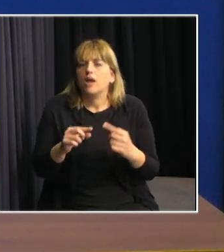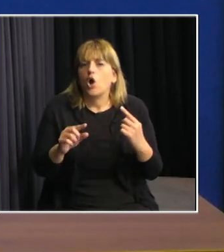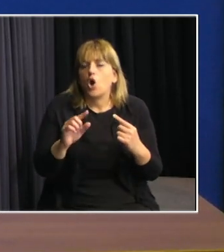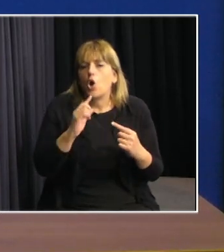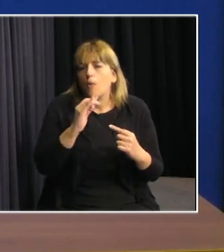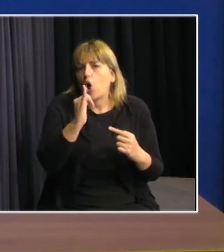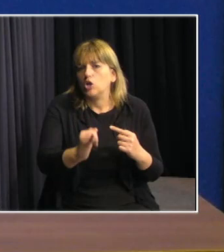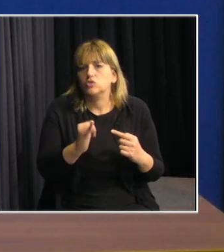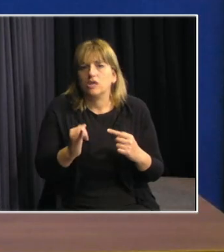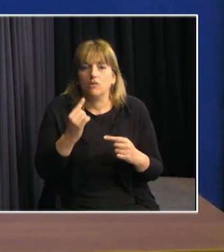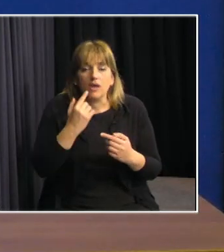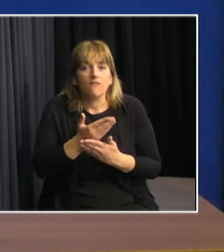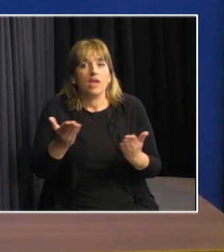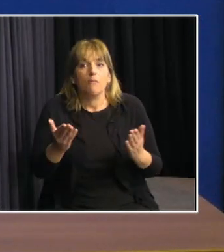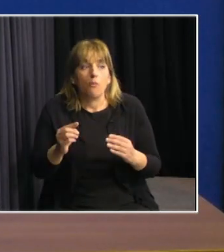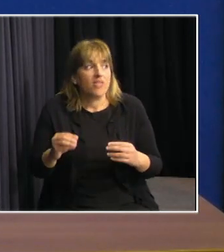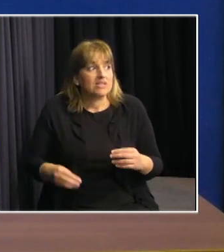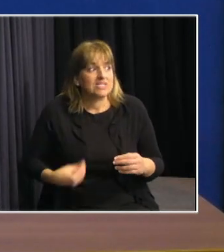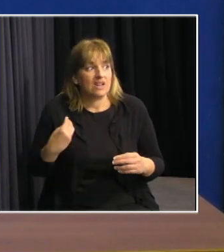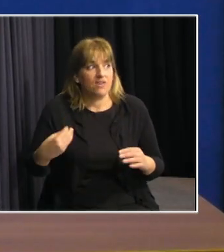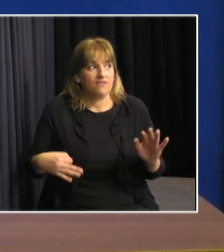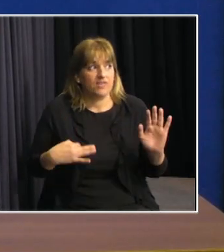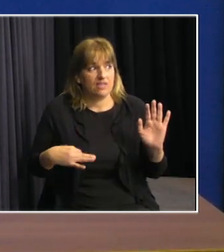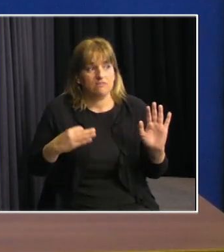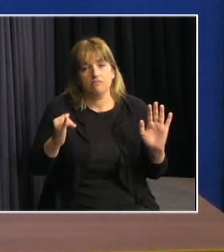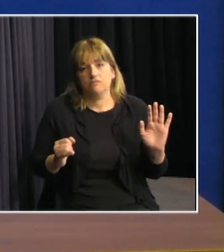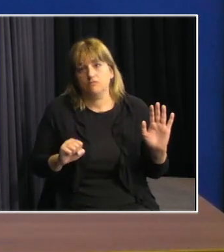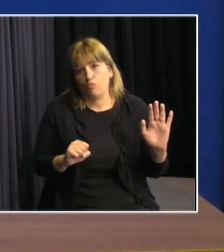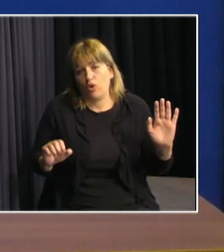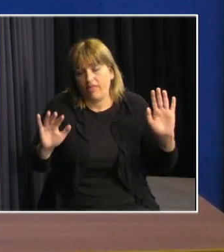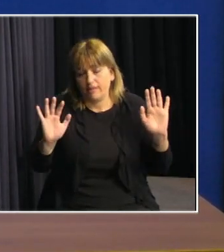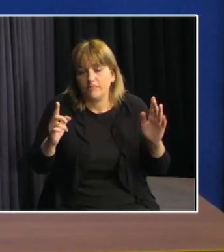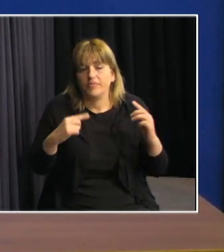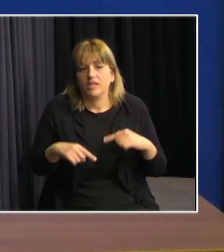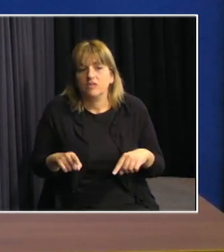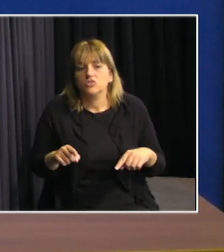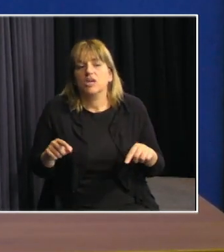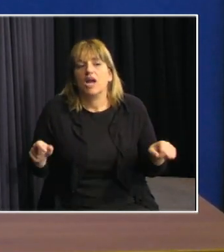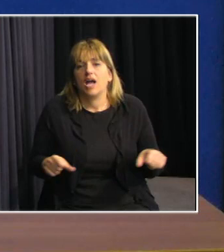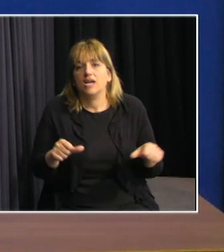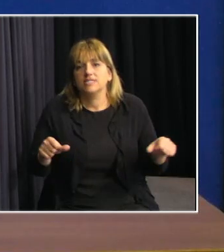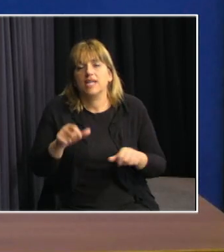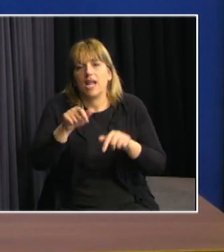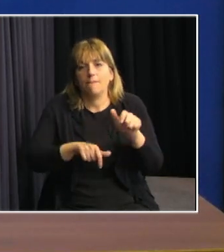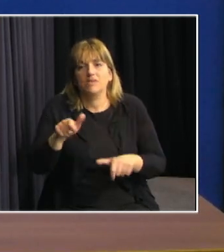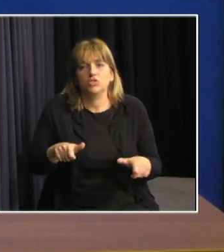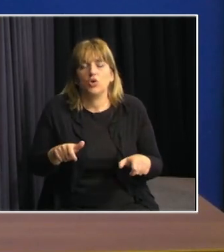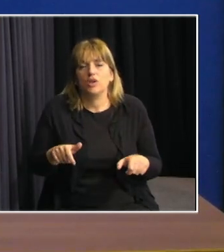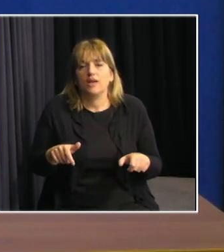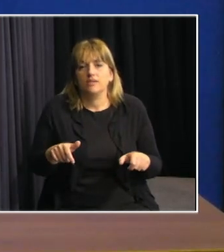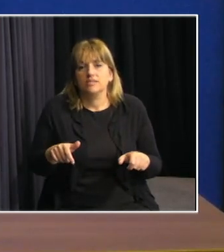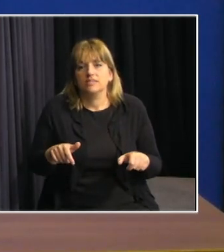consejos que aparecen en esos videos pueden salvar vidas y me parece que sensibilizar a la gente en ese